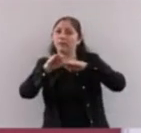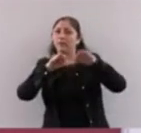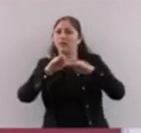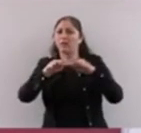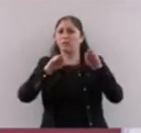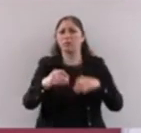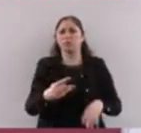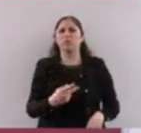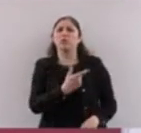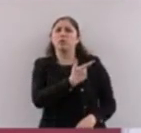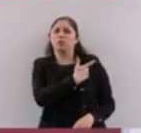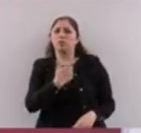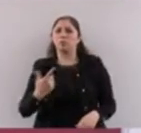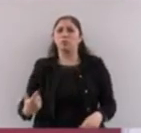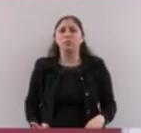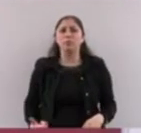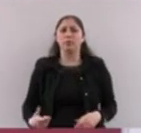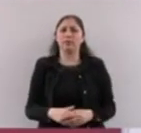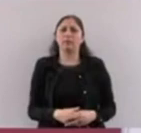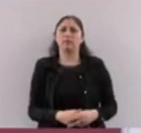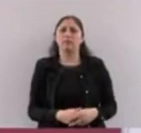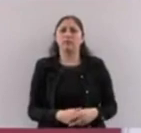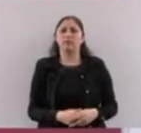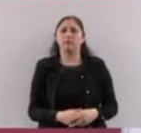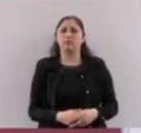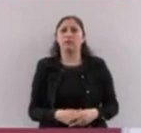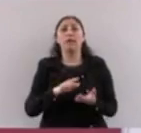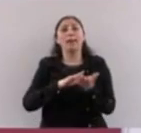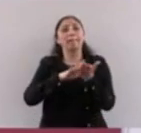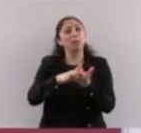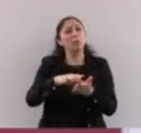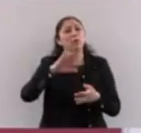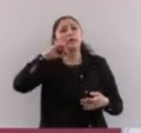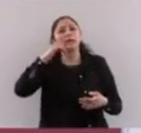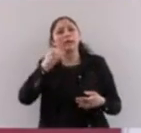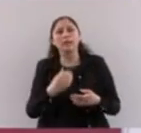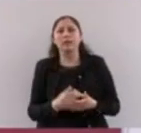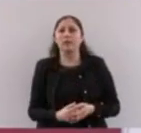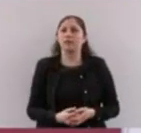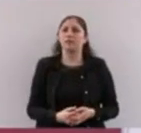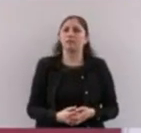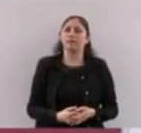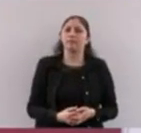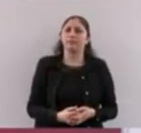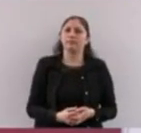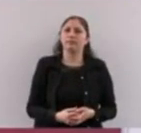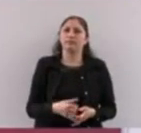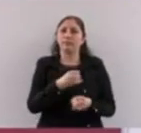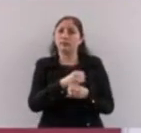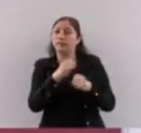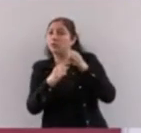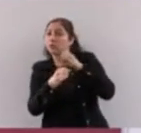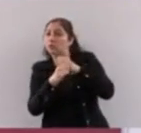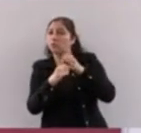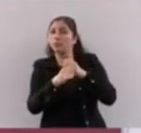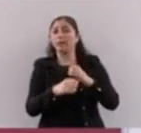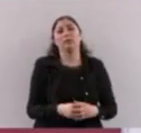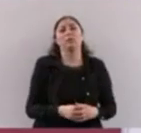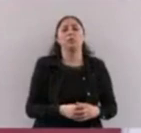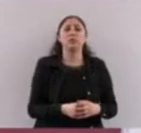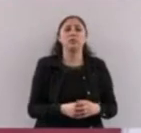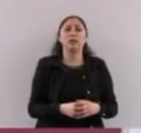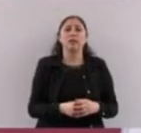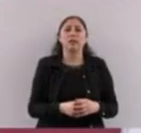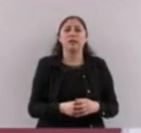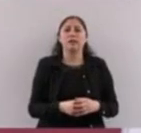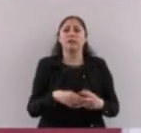gobierno no es para los funcionarios. Nosotros somos instrumentos de la sociedad, servidores